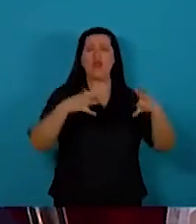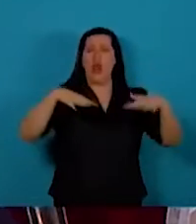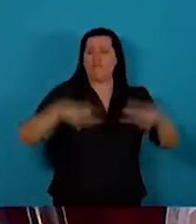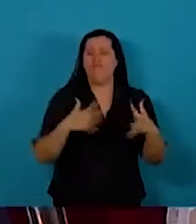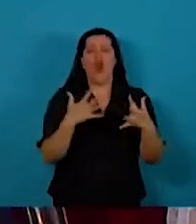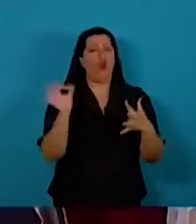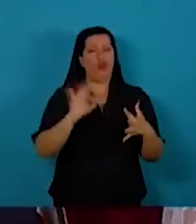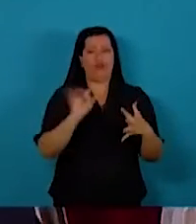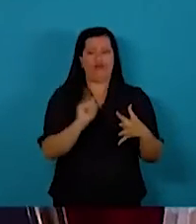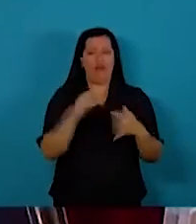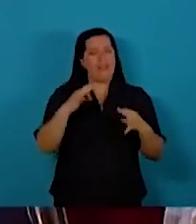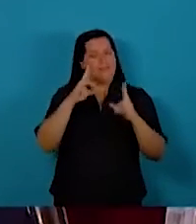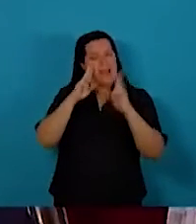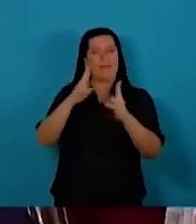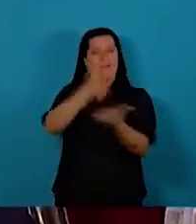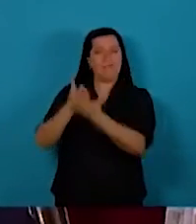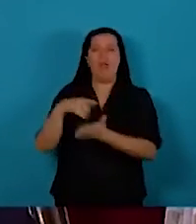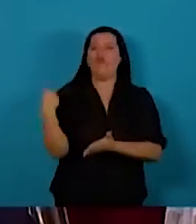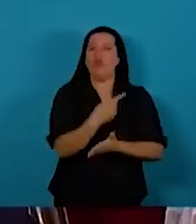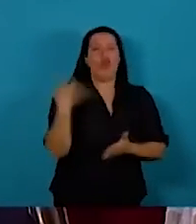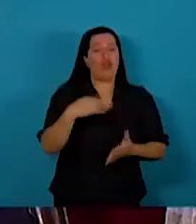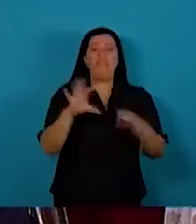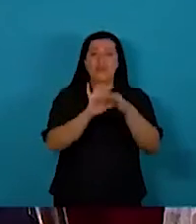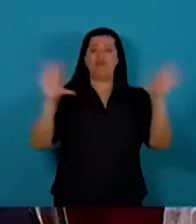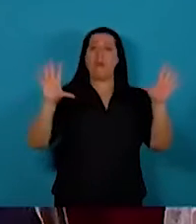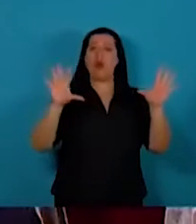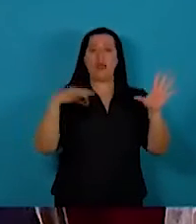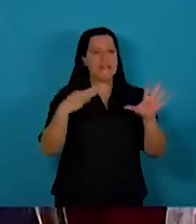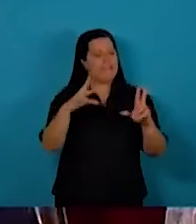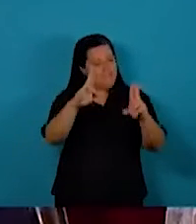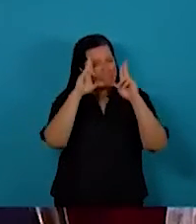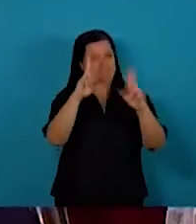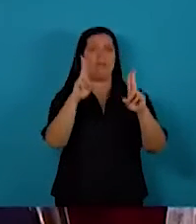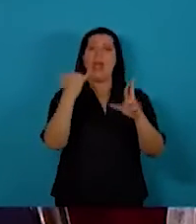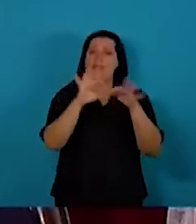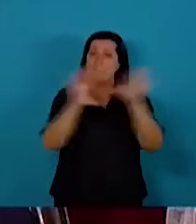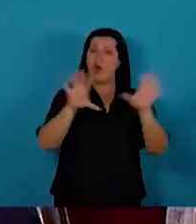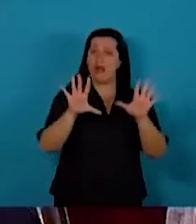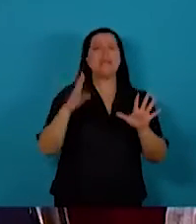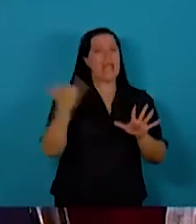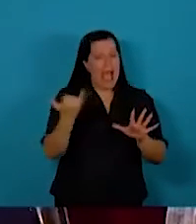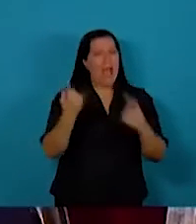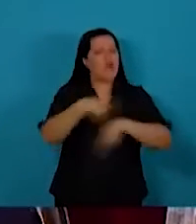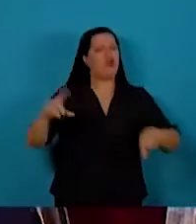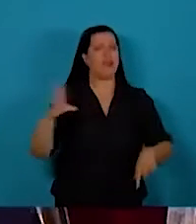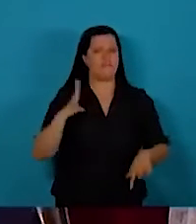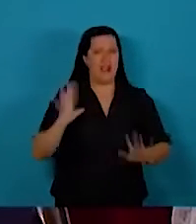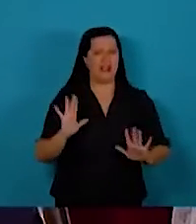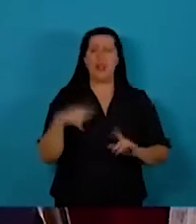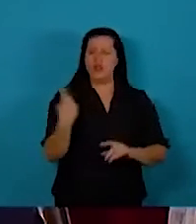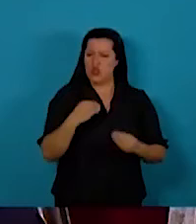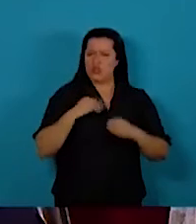vivimos. Es tiempo de ciudadanizar la democracia. Tenemos una democracia con cuentas pendientes. Y